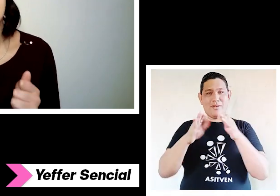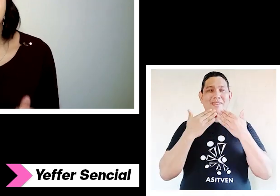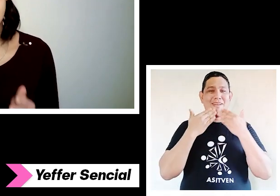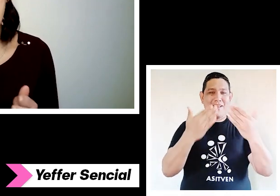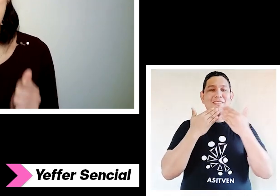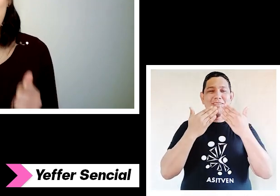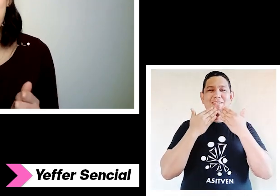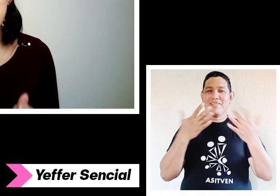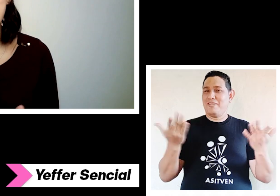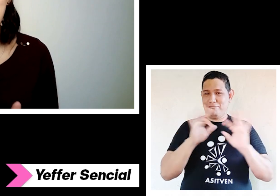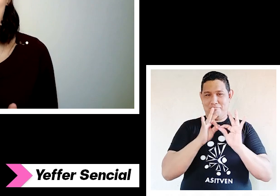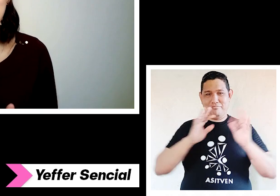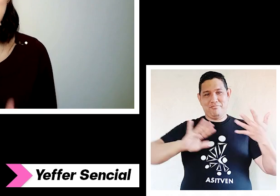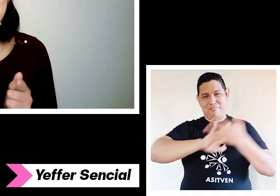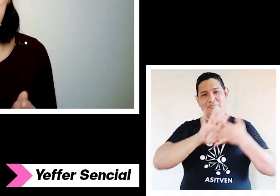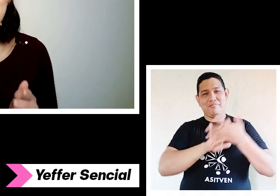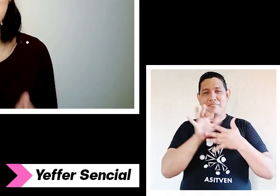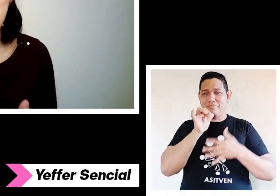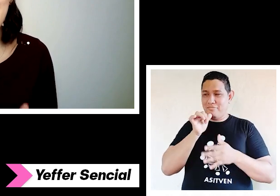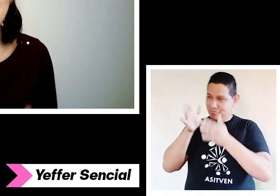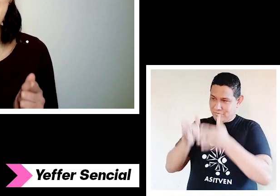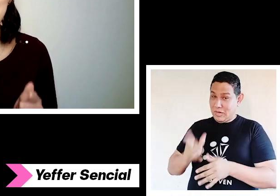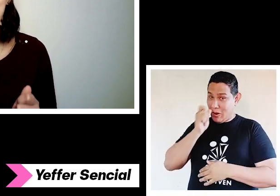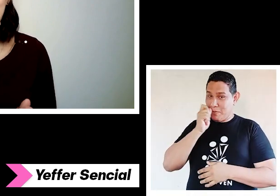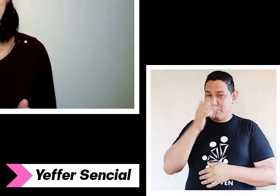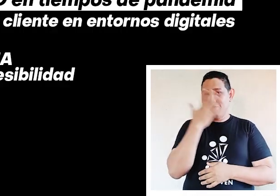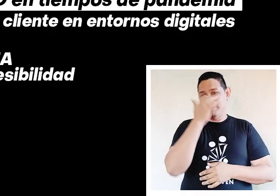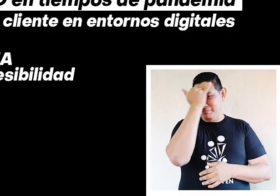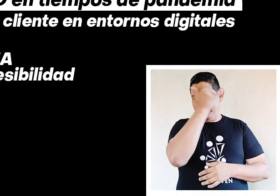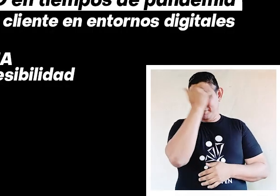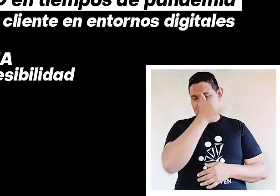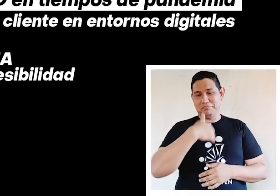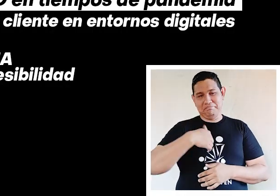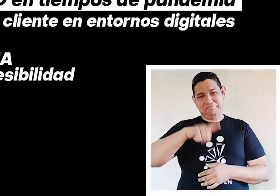que contamos con la interpretación en lengua de señas de Jeffers Encial de Asitvein.